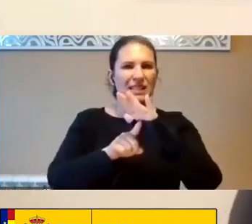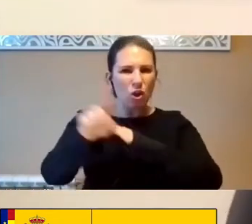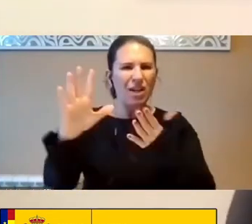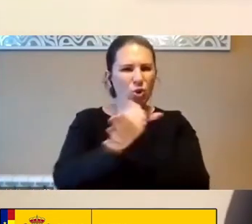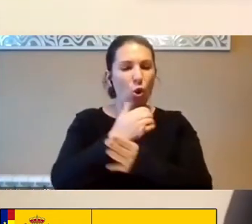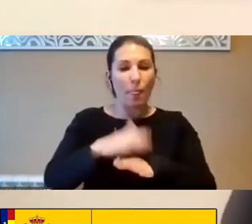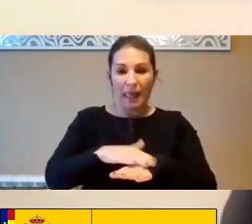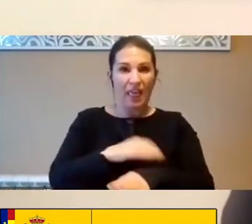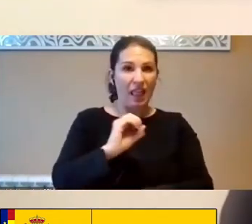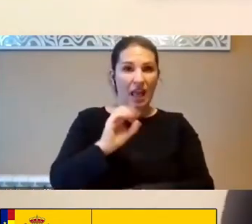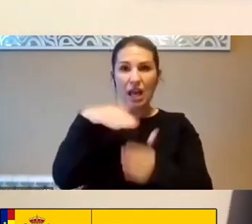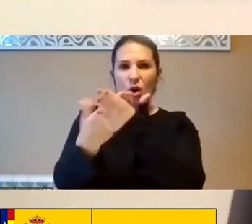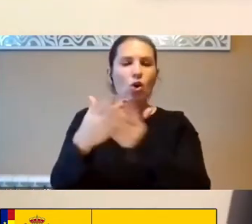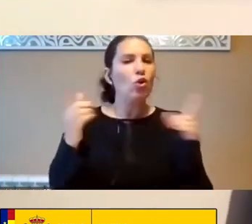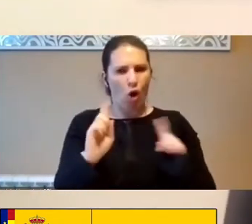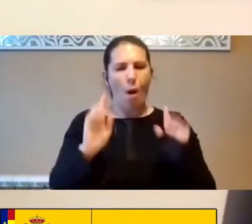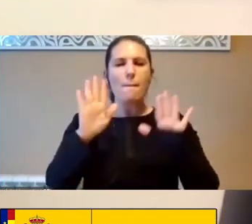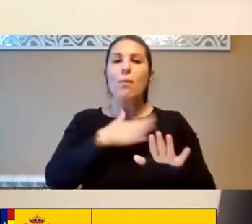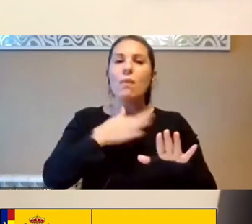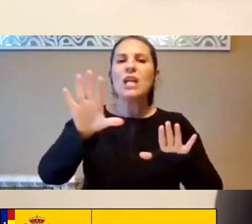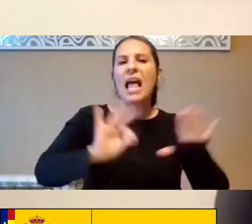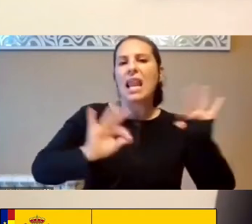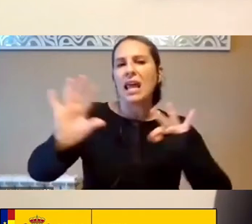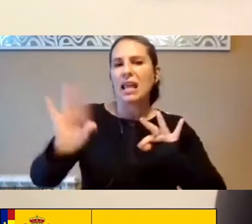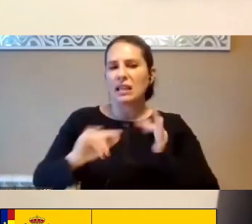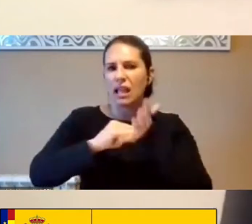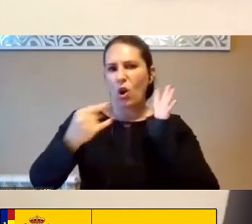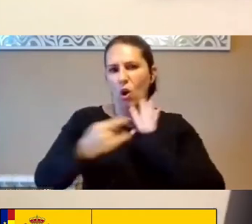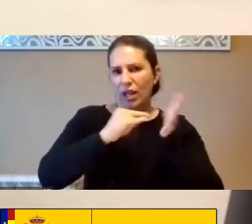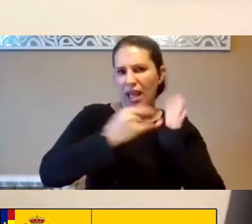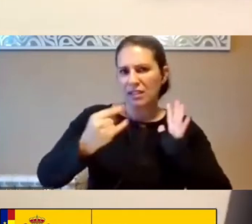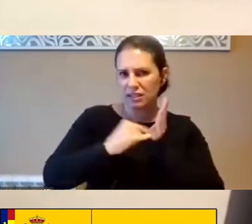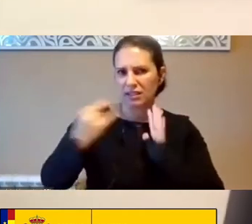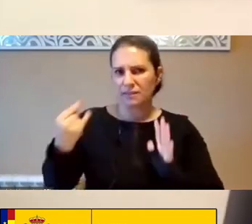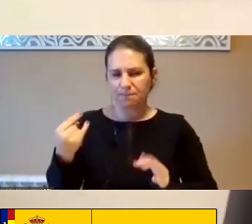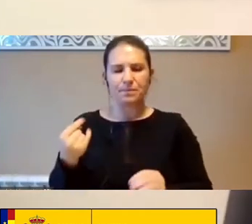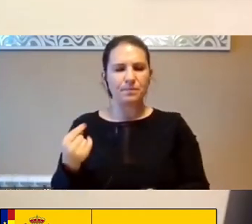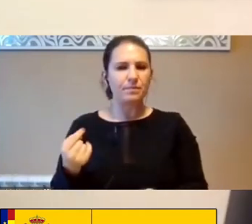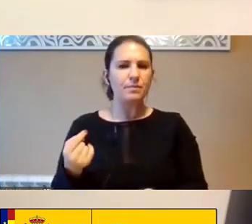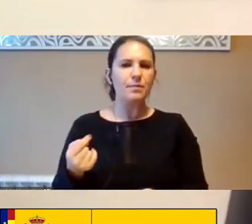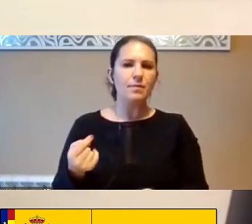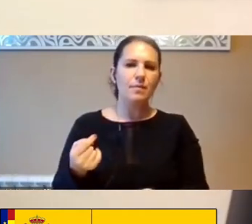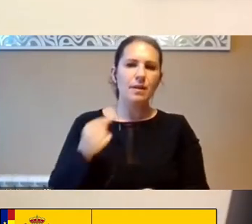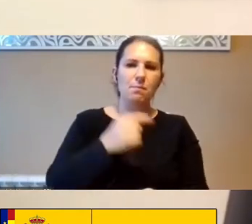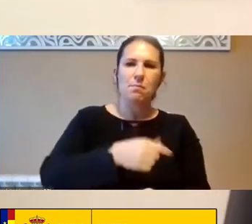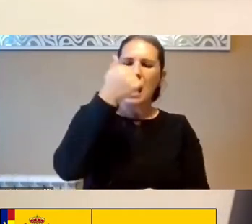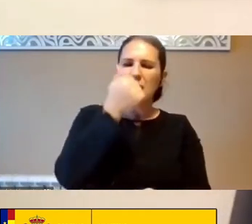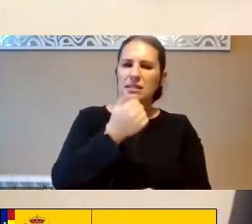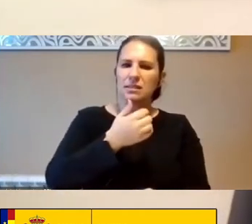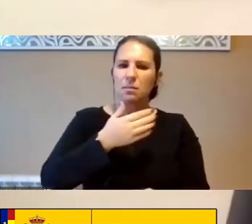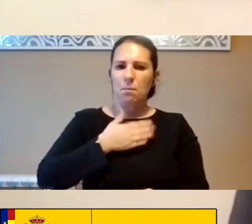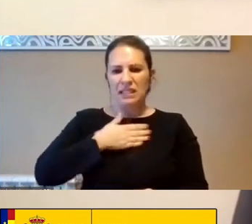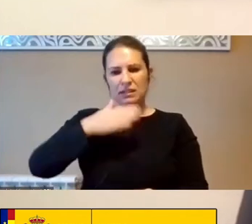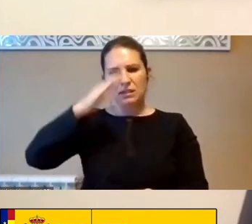Pero Si Podemos Elegir Tecnologías De Adoptar Tecnologías Que Responden A nuestros Principios